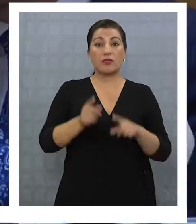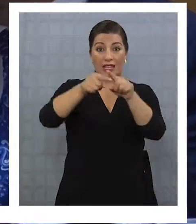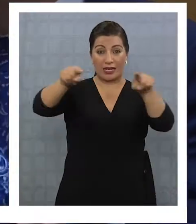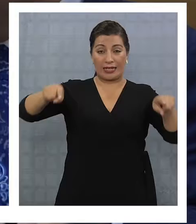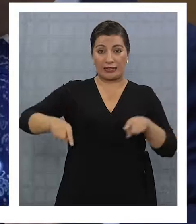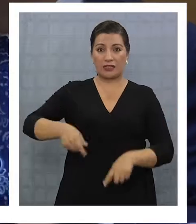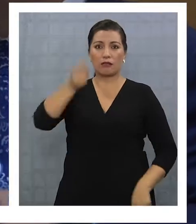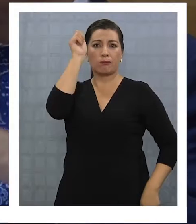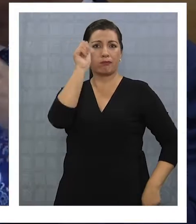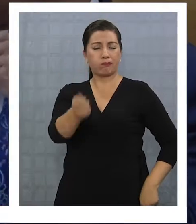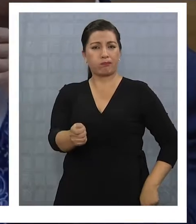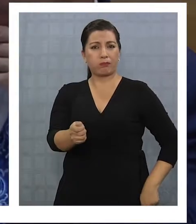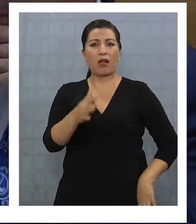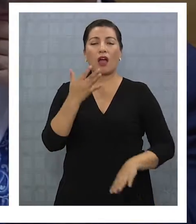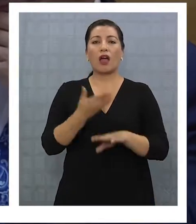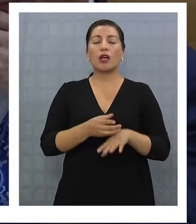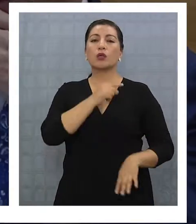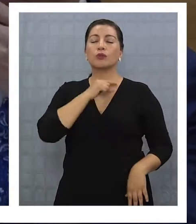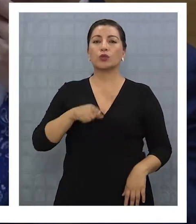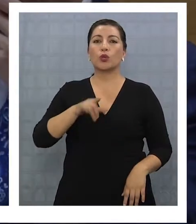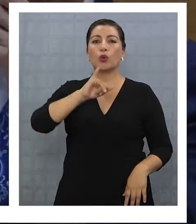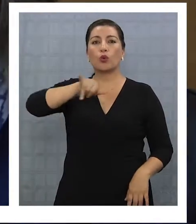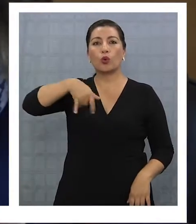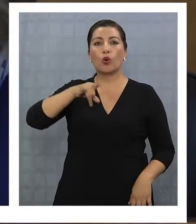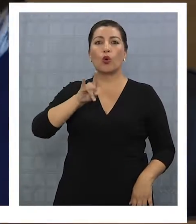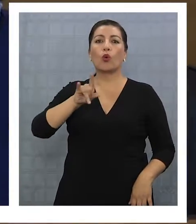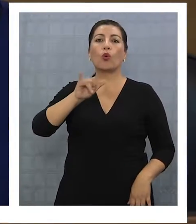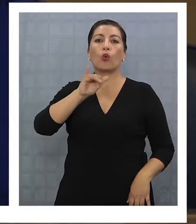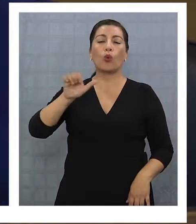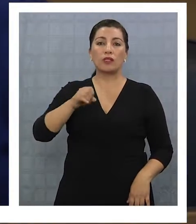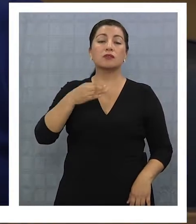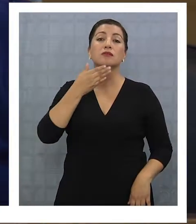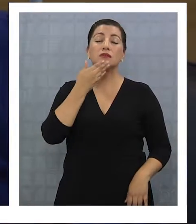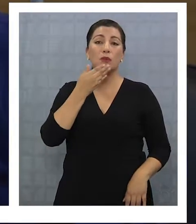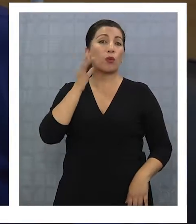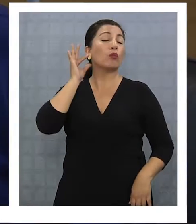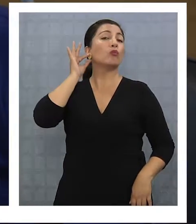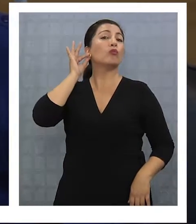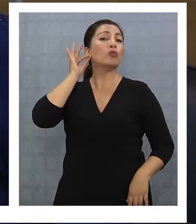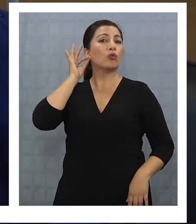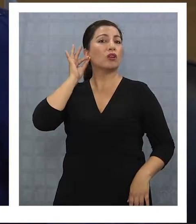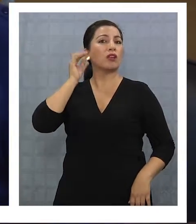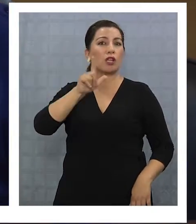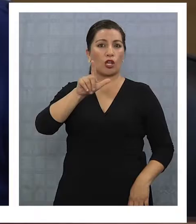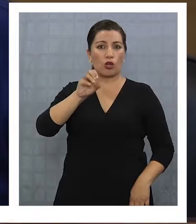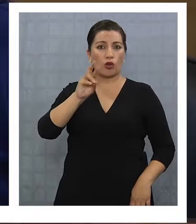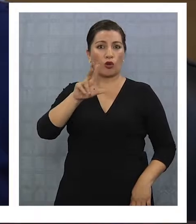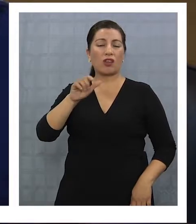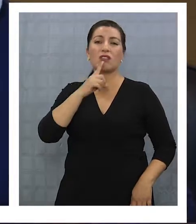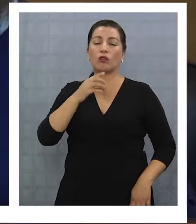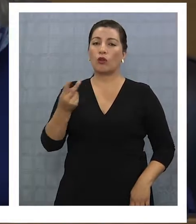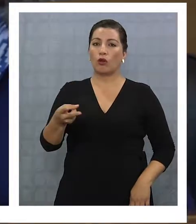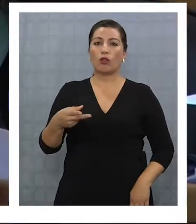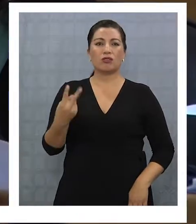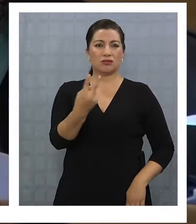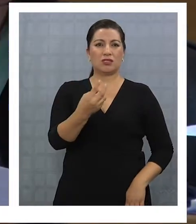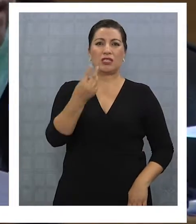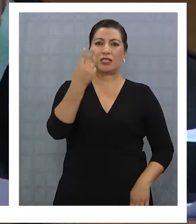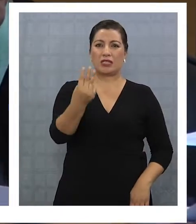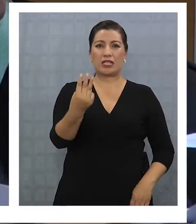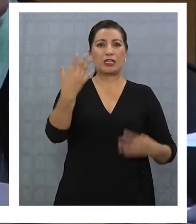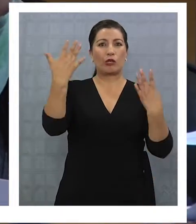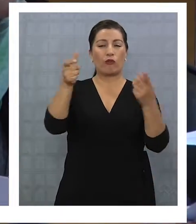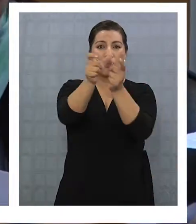del tribunal está presidida por el juez Carlos Cosma e integrada por las juezas Marilín Fredes y Loreto Jara, quienes escucharán a 39